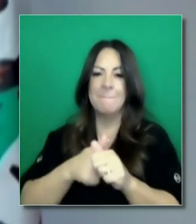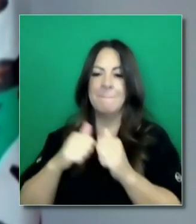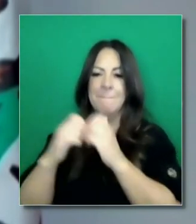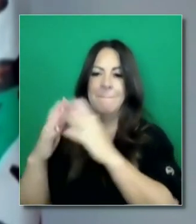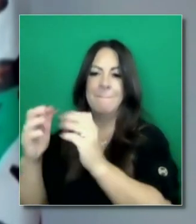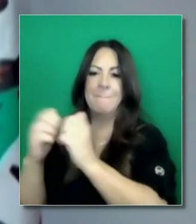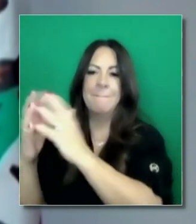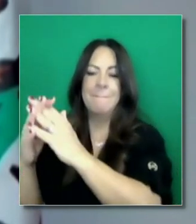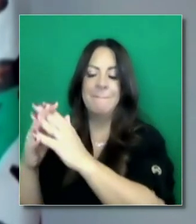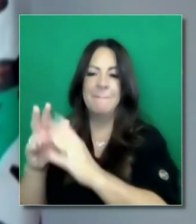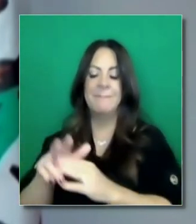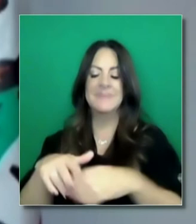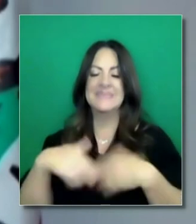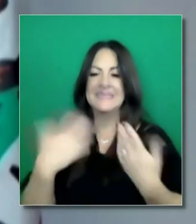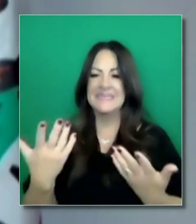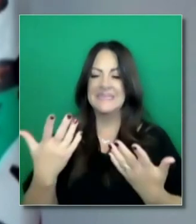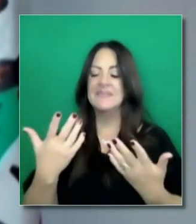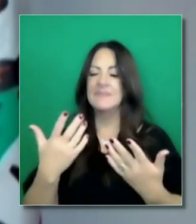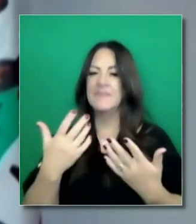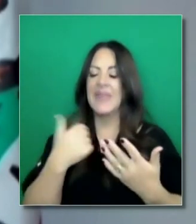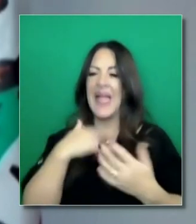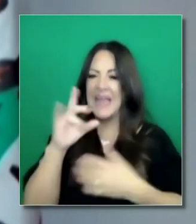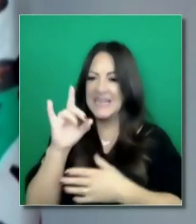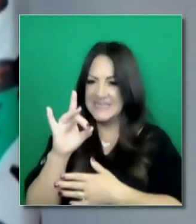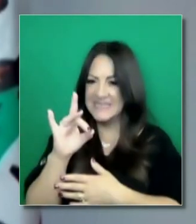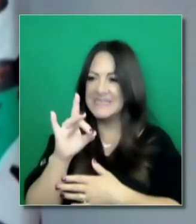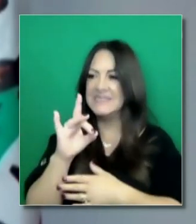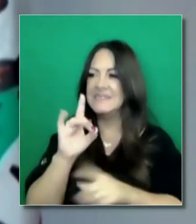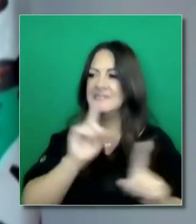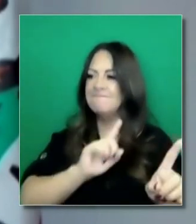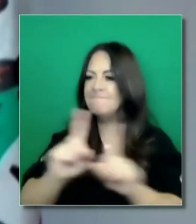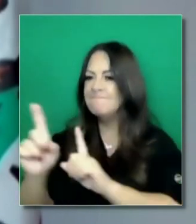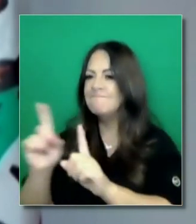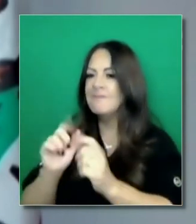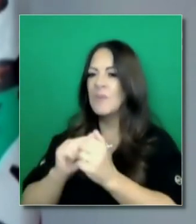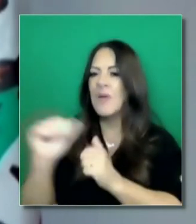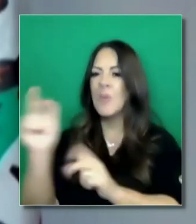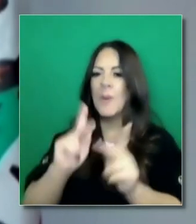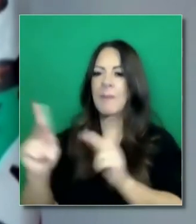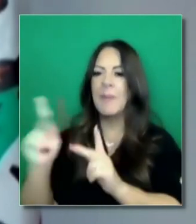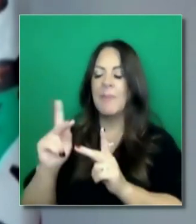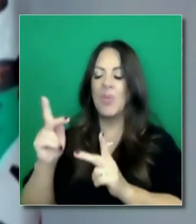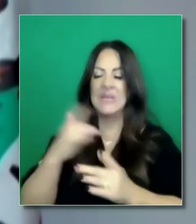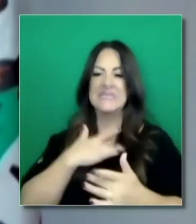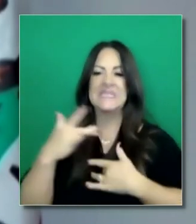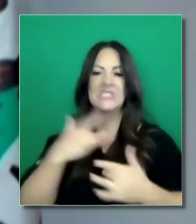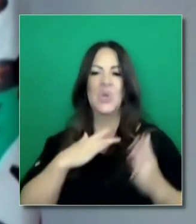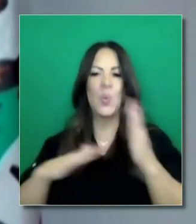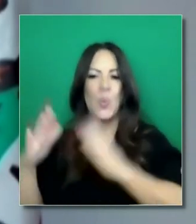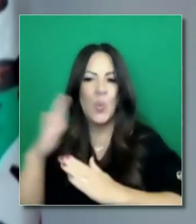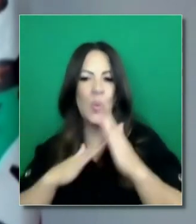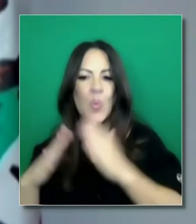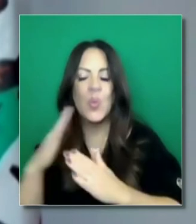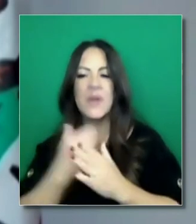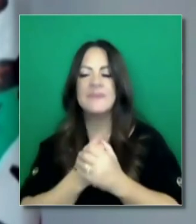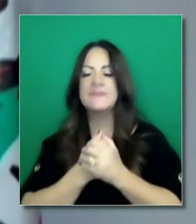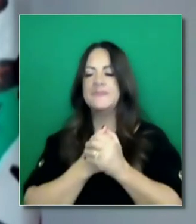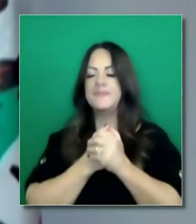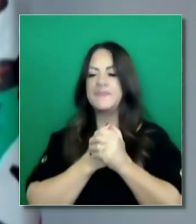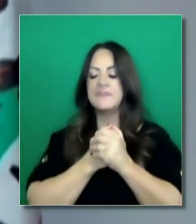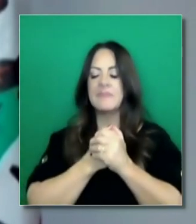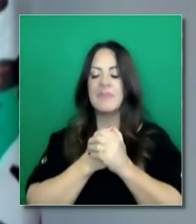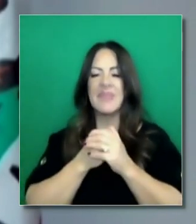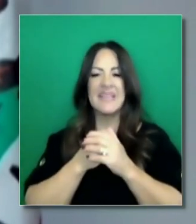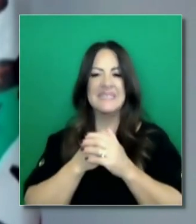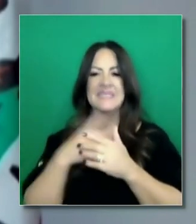californianos están preocupados. Hemos visto esto en su comportamiento con esta orden regional de quedarse en casa, pero